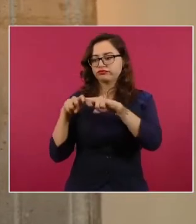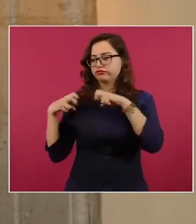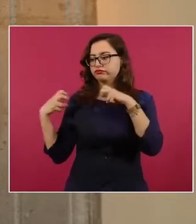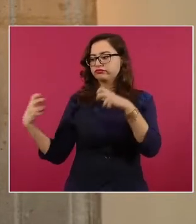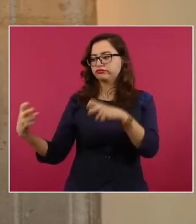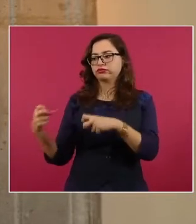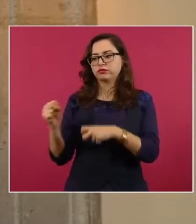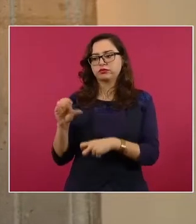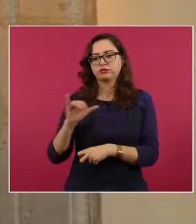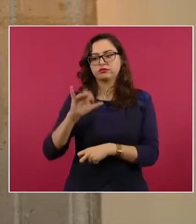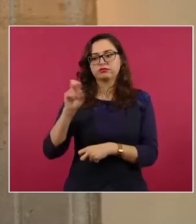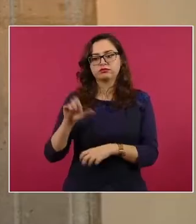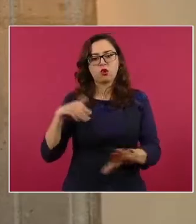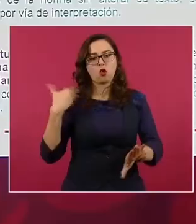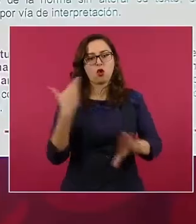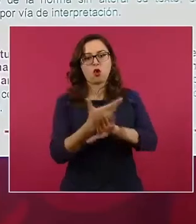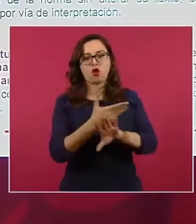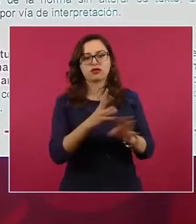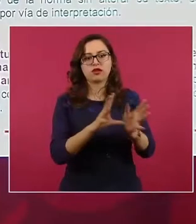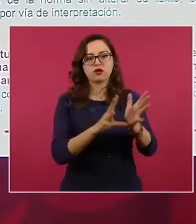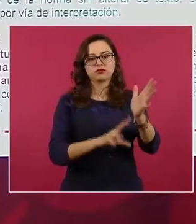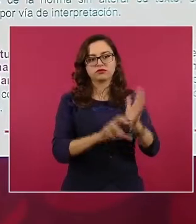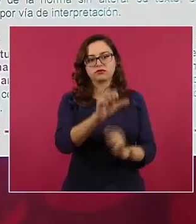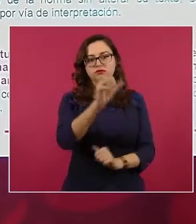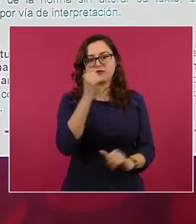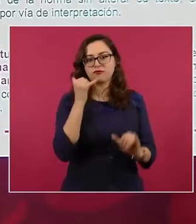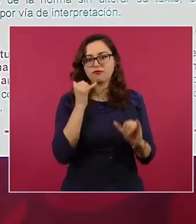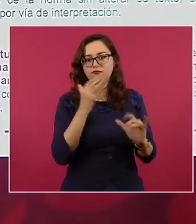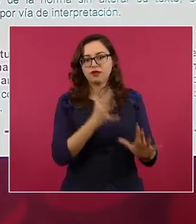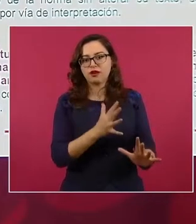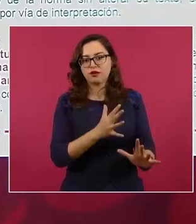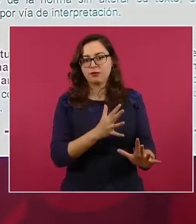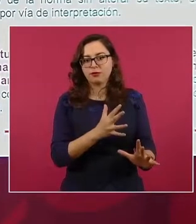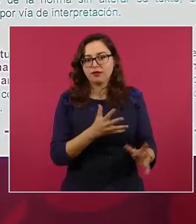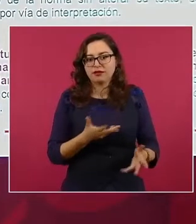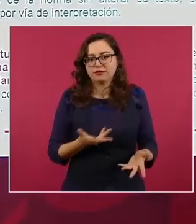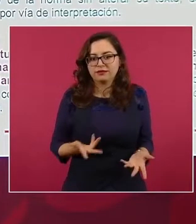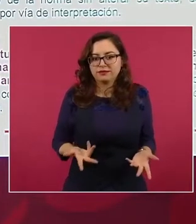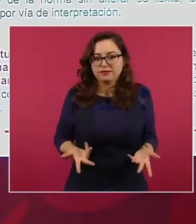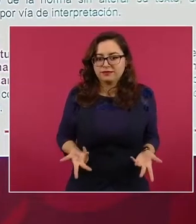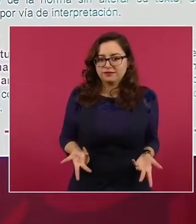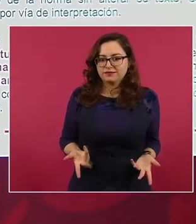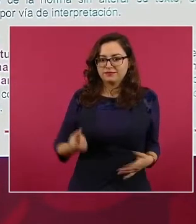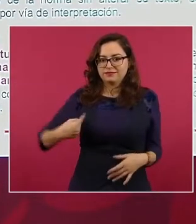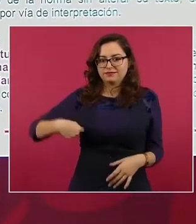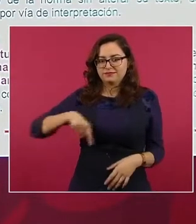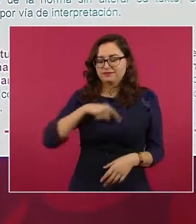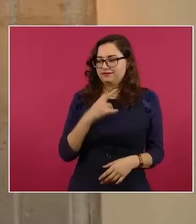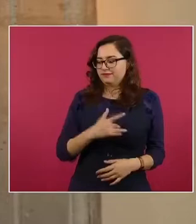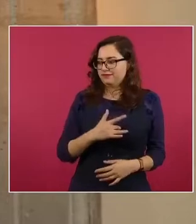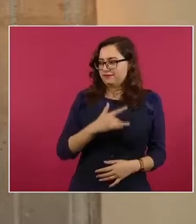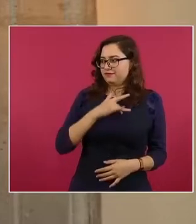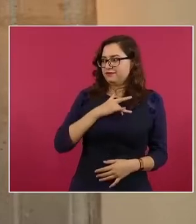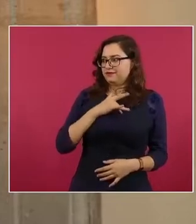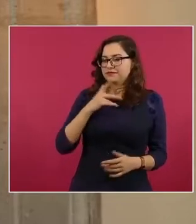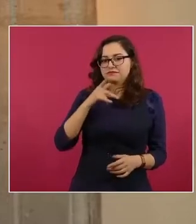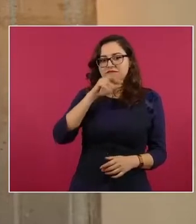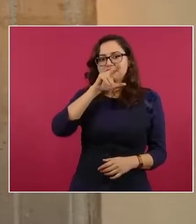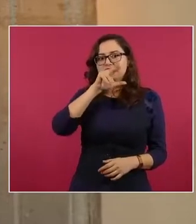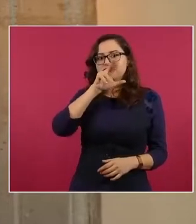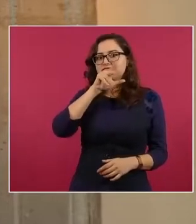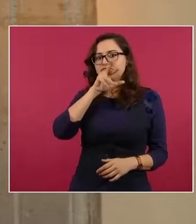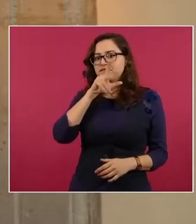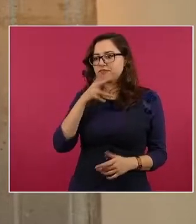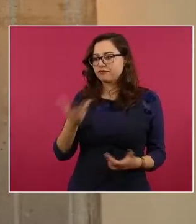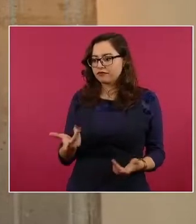interpretación de anular un artículo constitucional. En consecuencia, para nosotros es fundamental que se mantenga no solamente